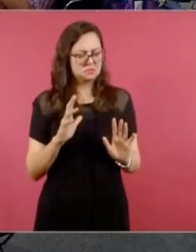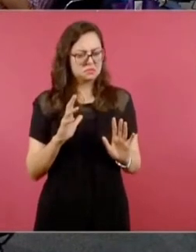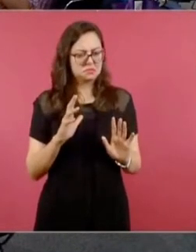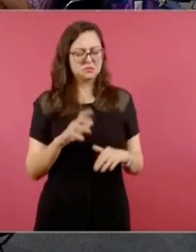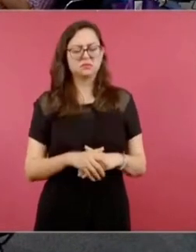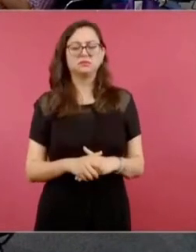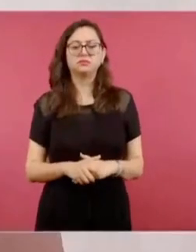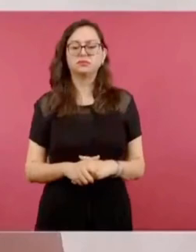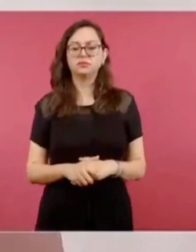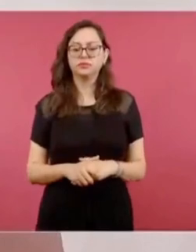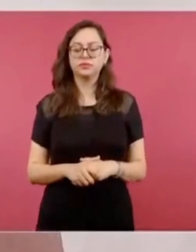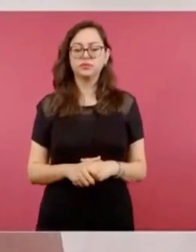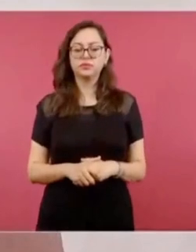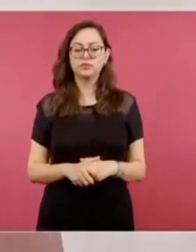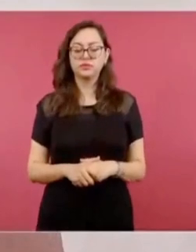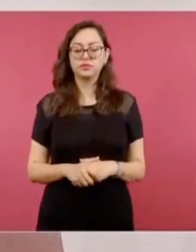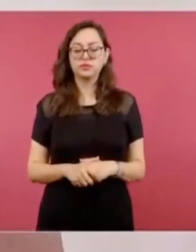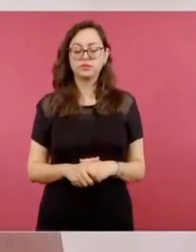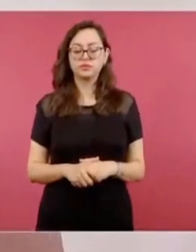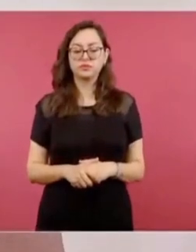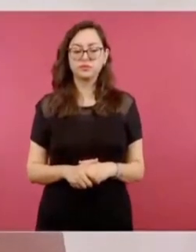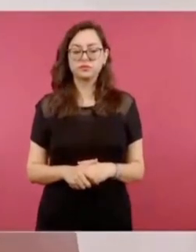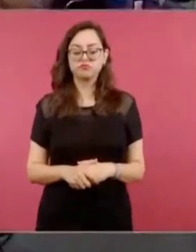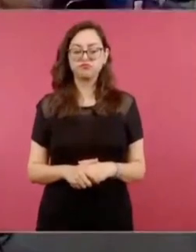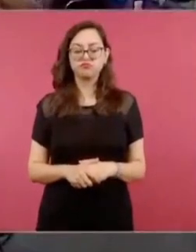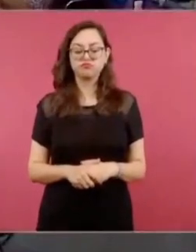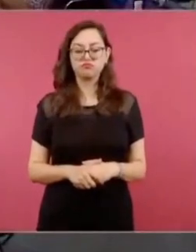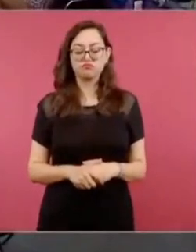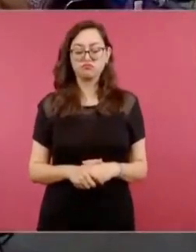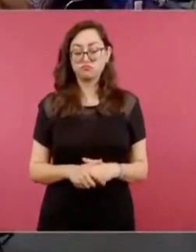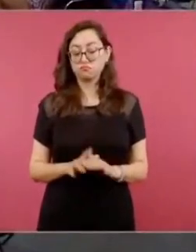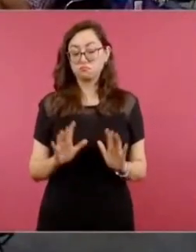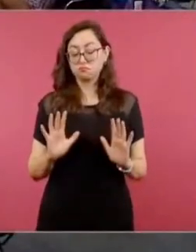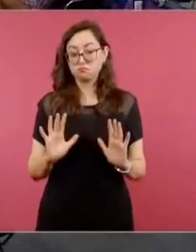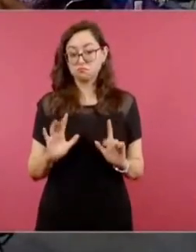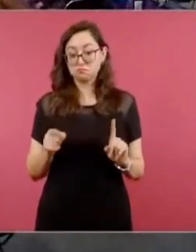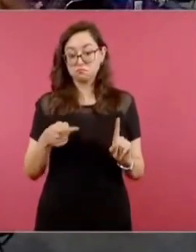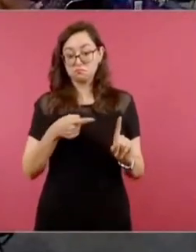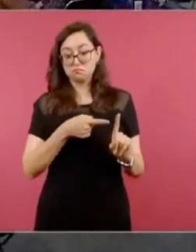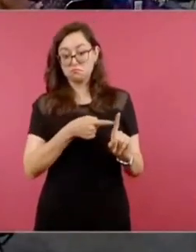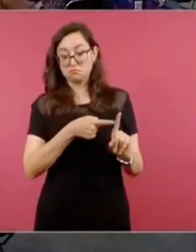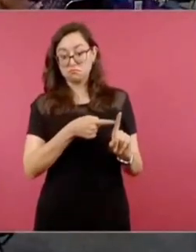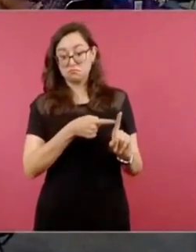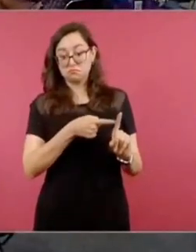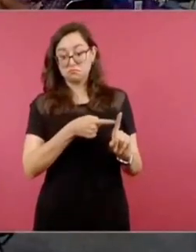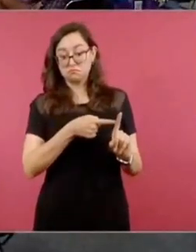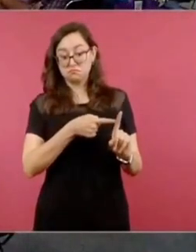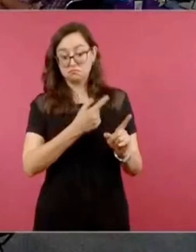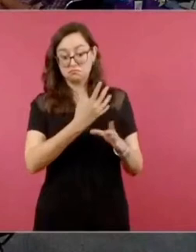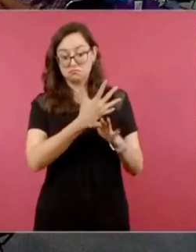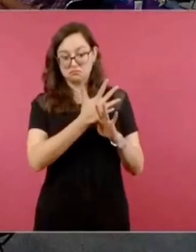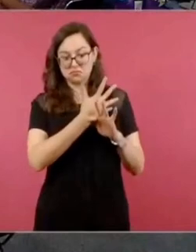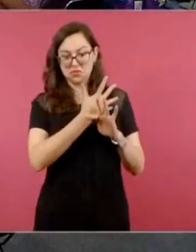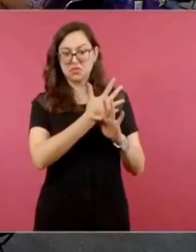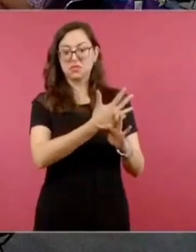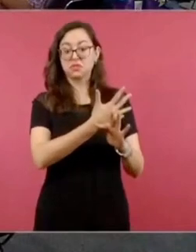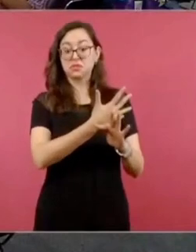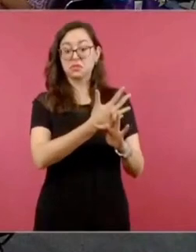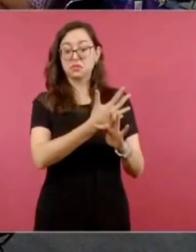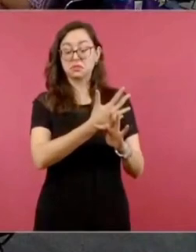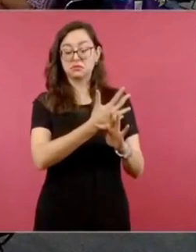que de manera así prepotente